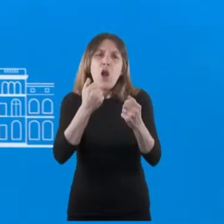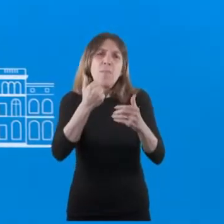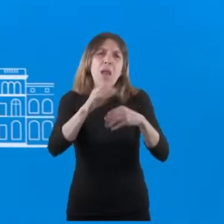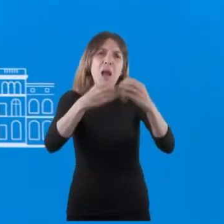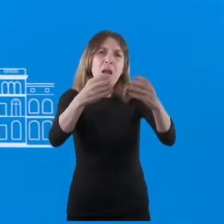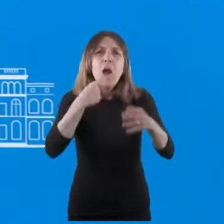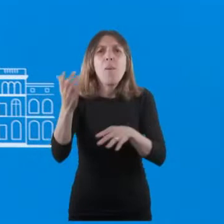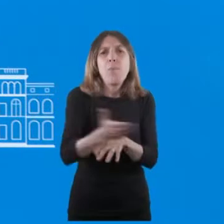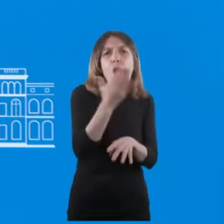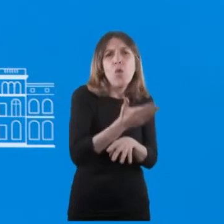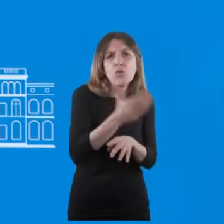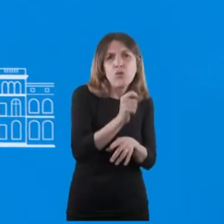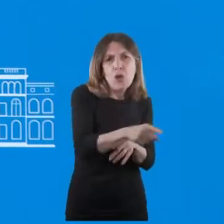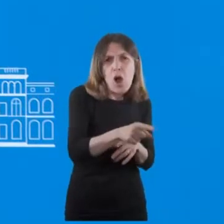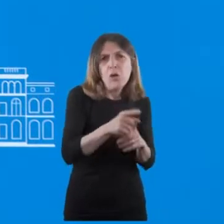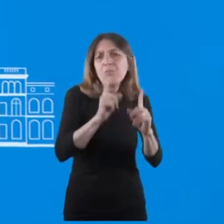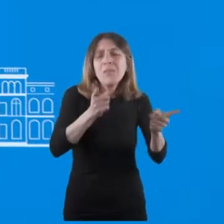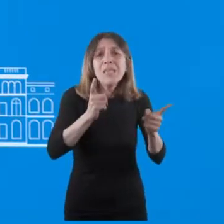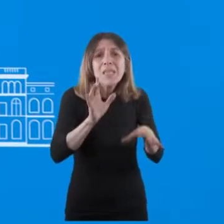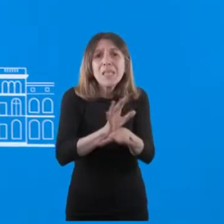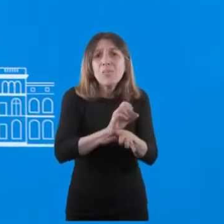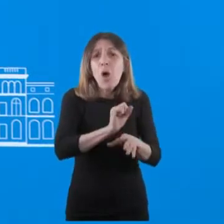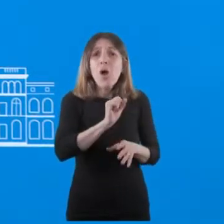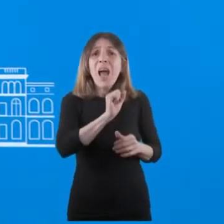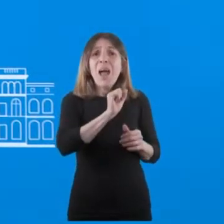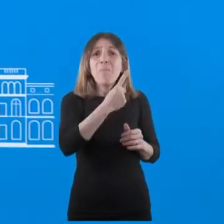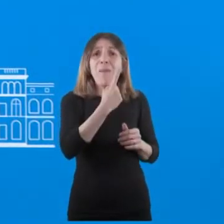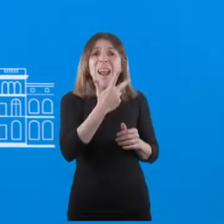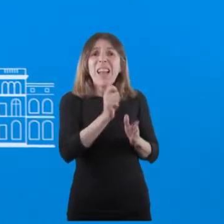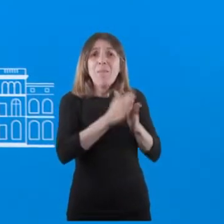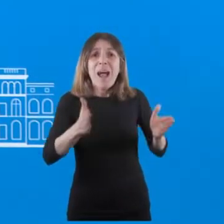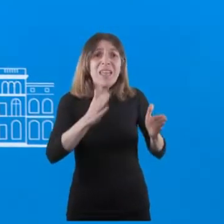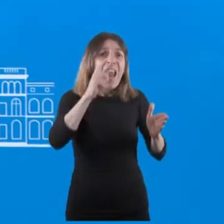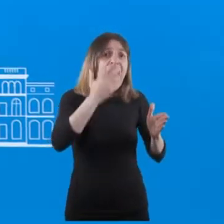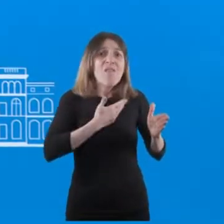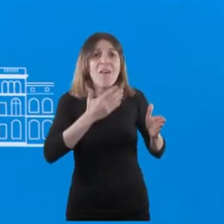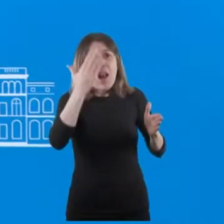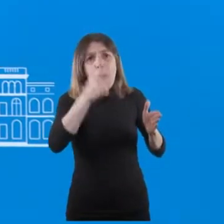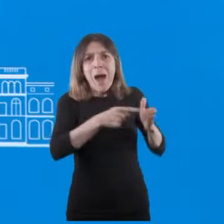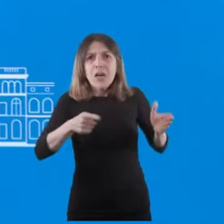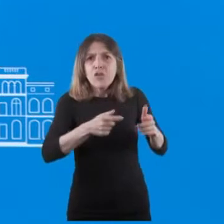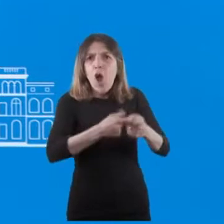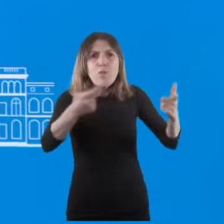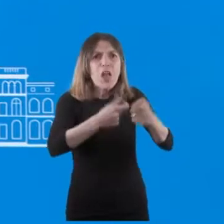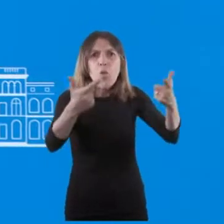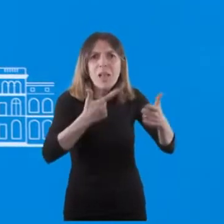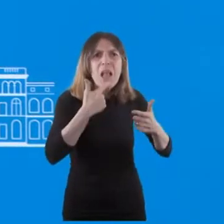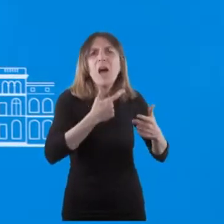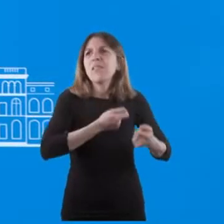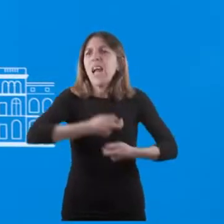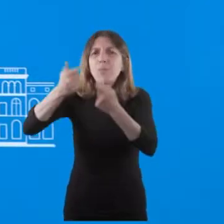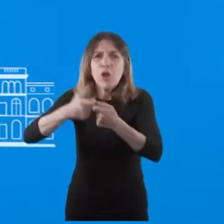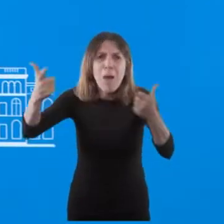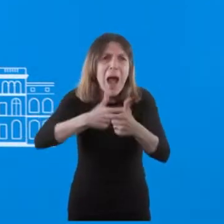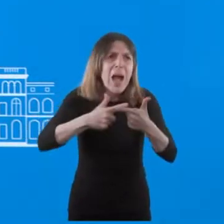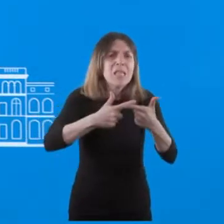Producto Bruto por Habitante, como las que estuvimos con un primer trimestre de este año realmente, donde crecieron todas las variables, el consumo, las exportaciones,